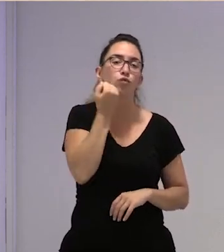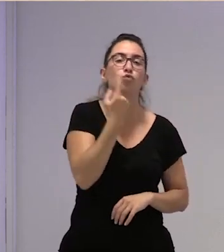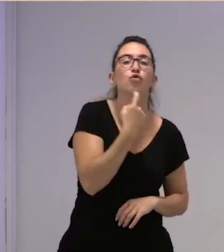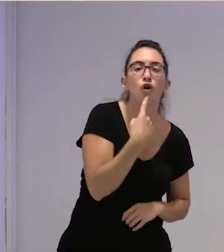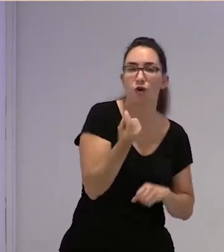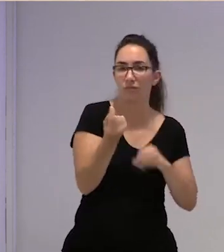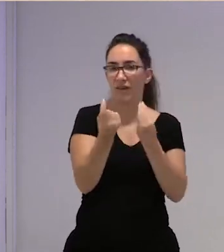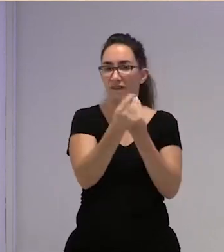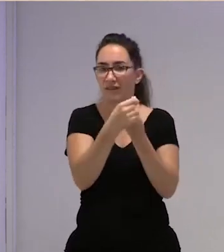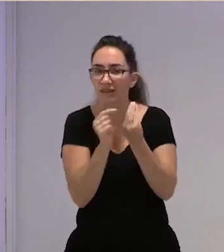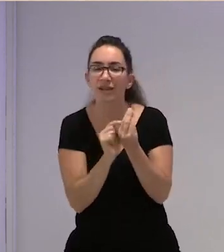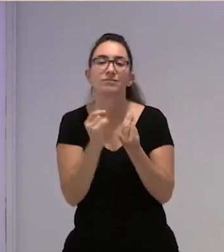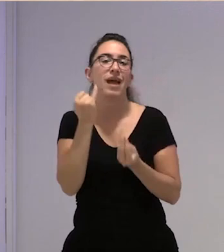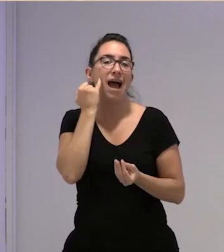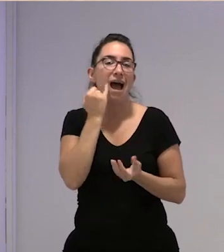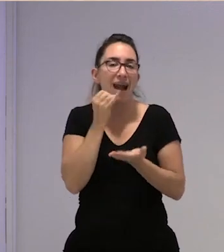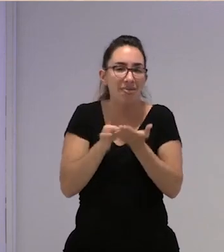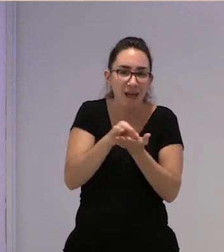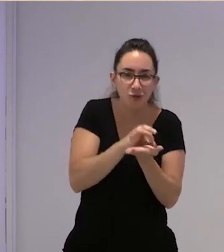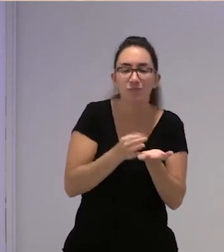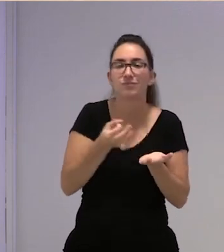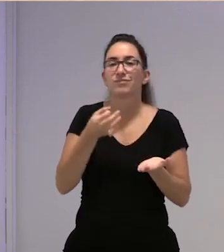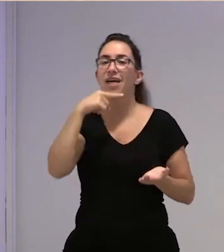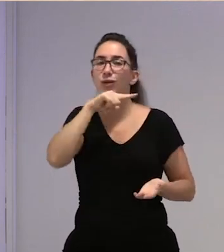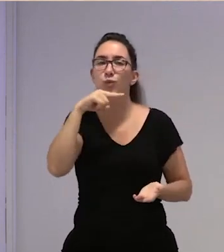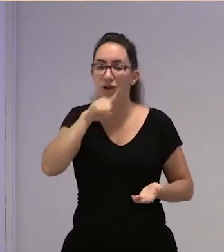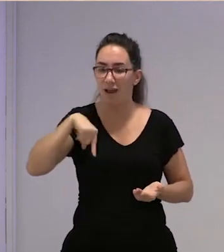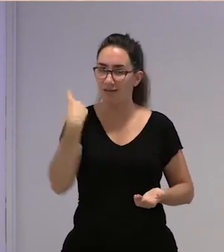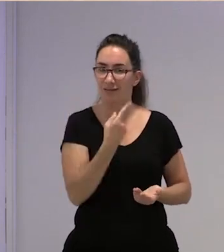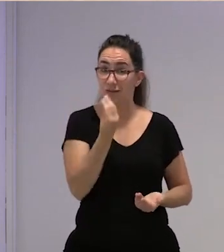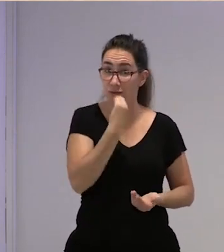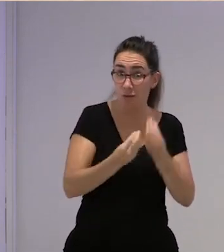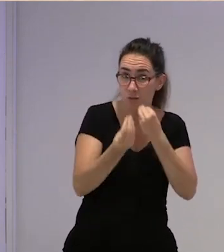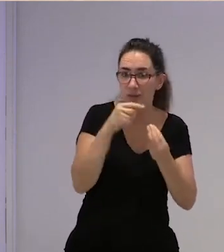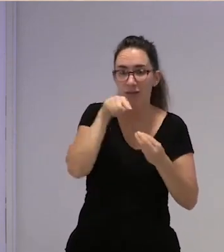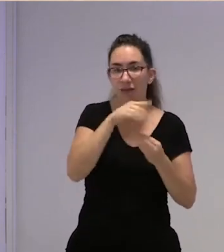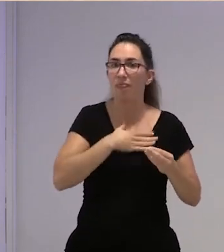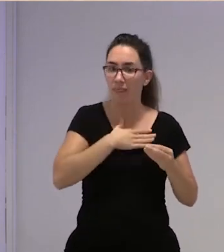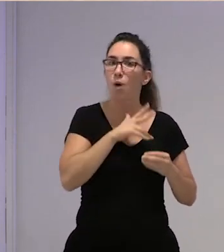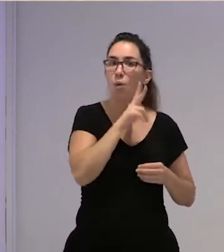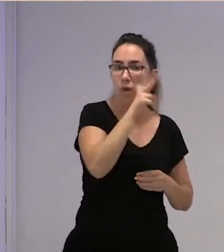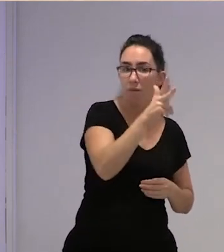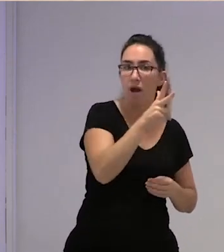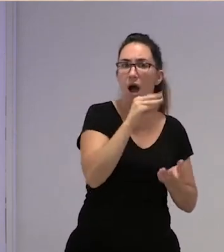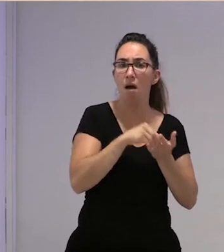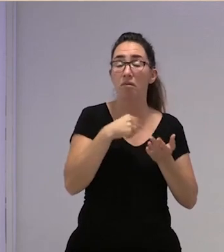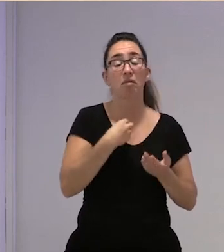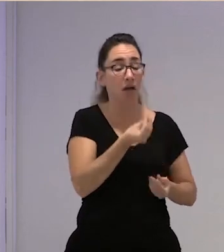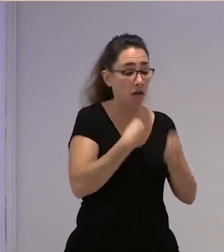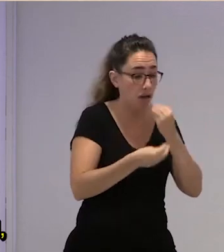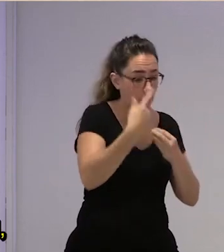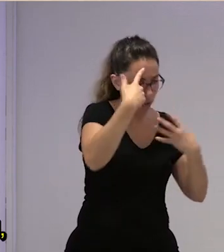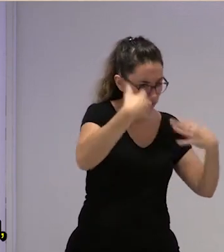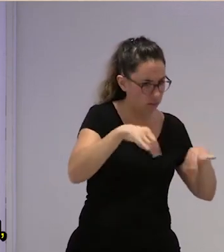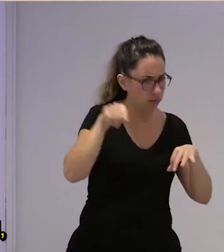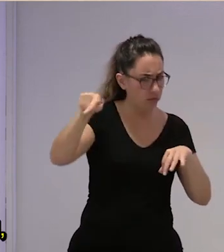fresas, las aceitunas que nos comemos y muchas veces lo hacemos sin ser conscientes de los abusos, del